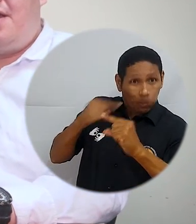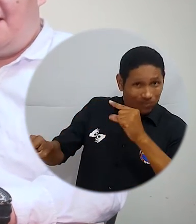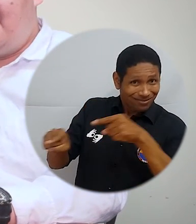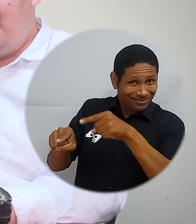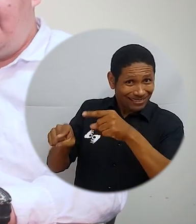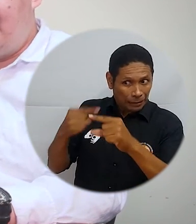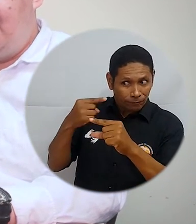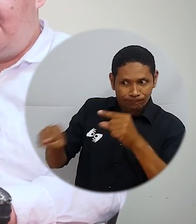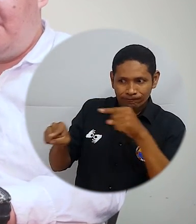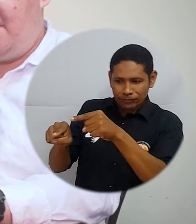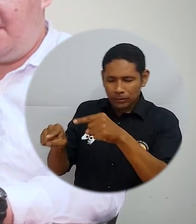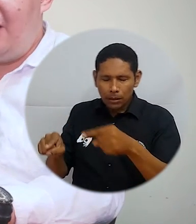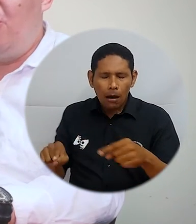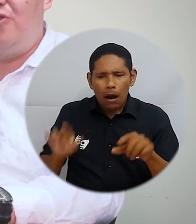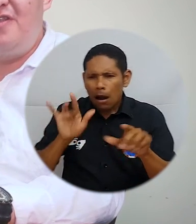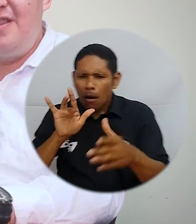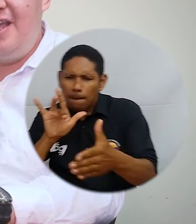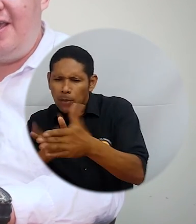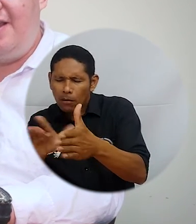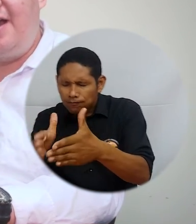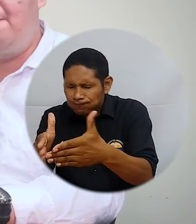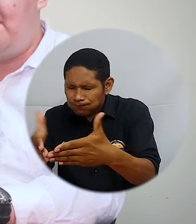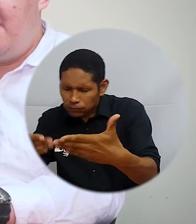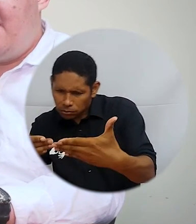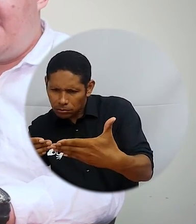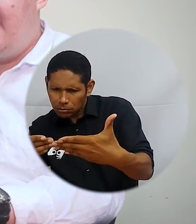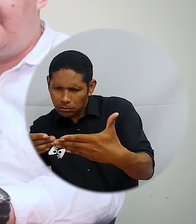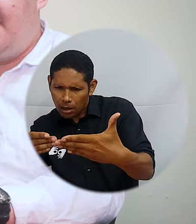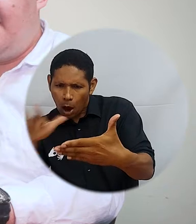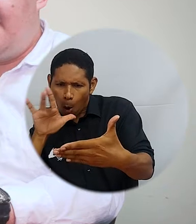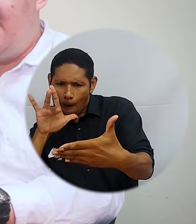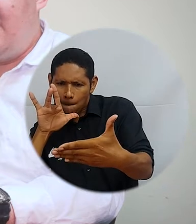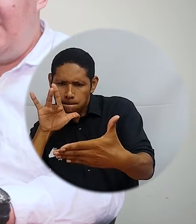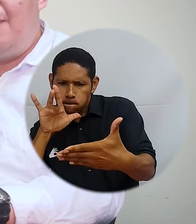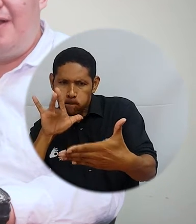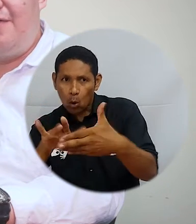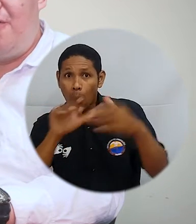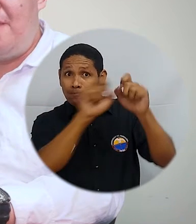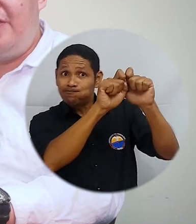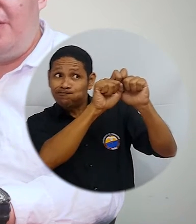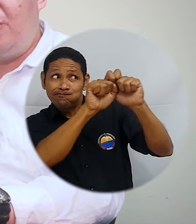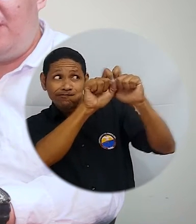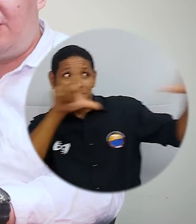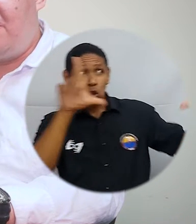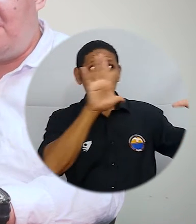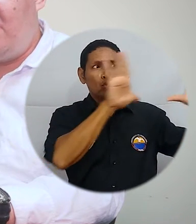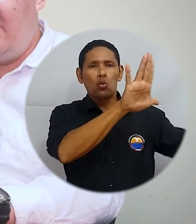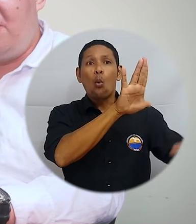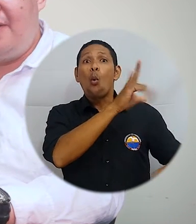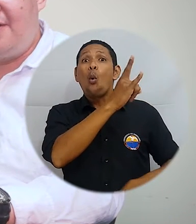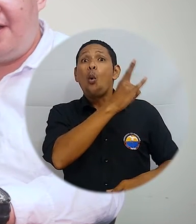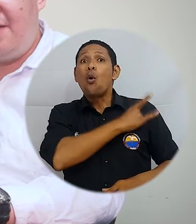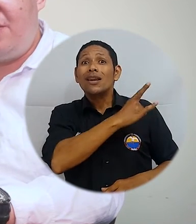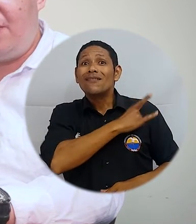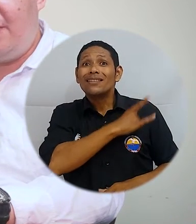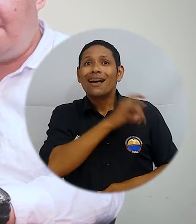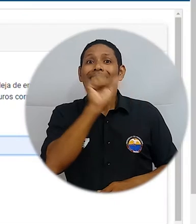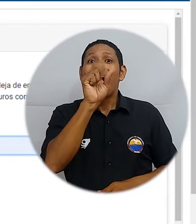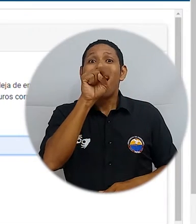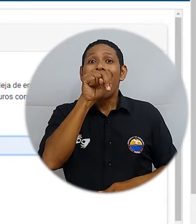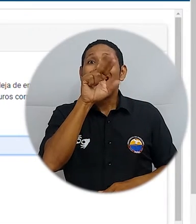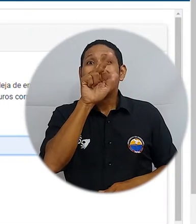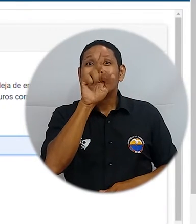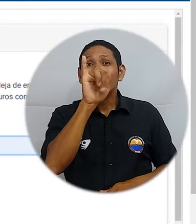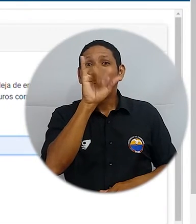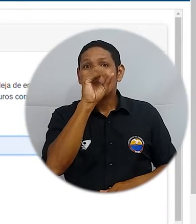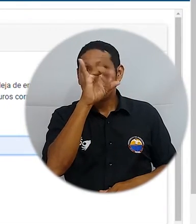Esta invitación lo dirigirá hacia la plataforma de voto electrónico de la Universidad de Antioquia